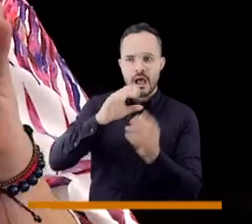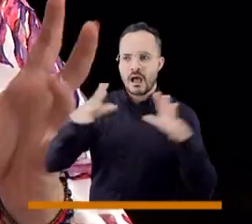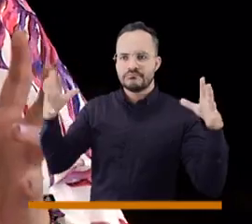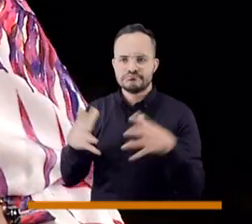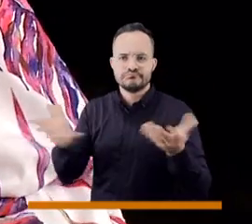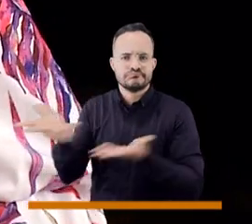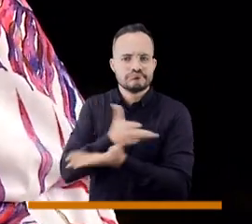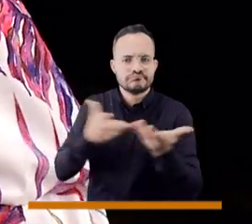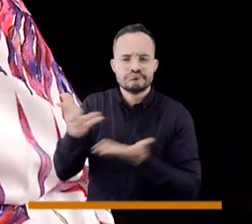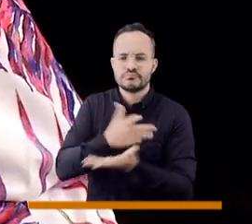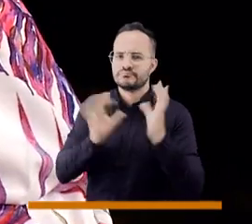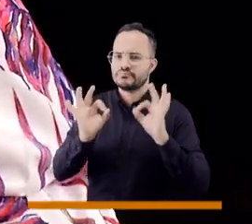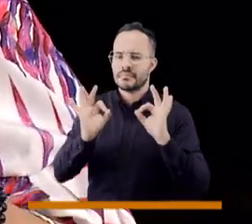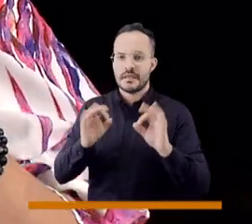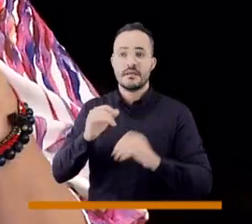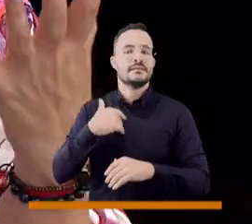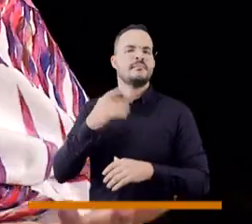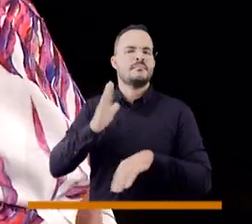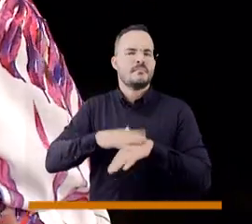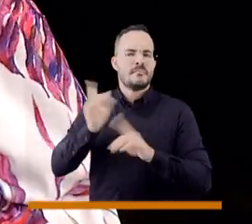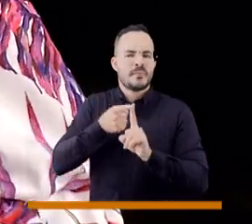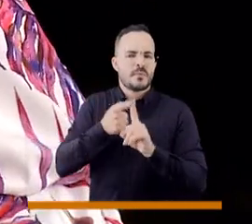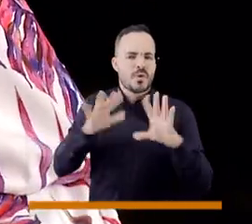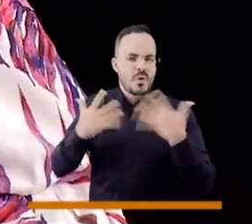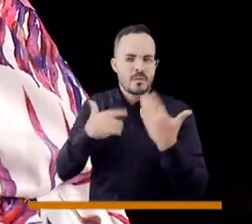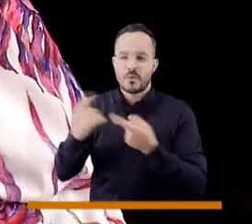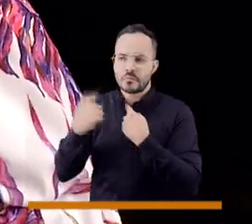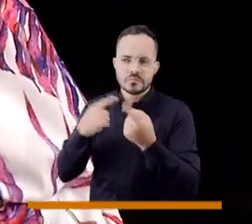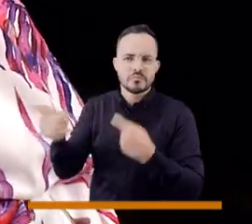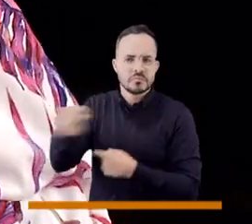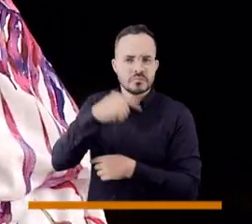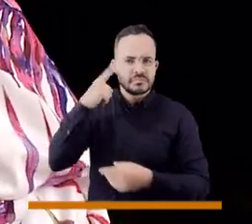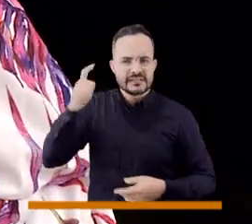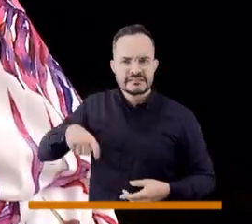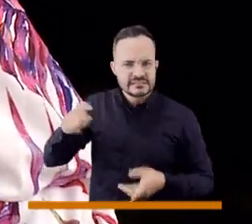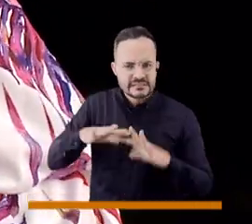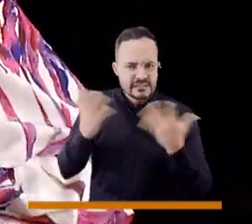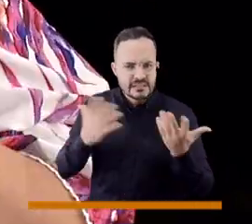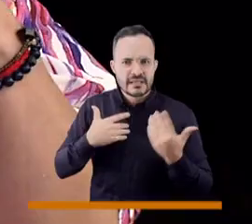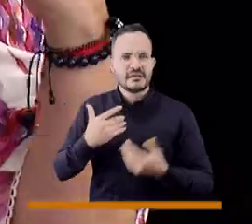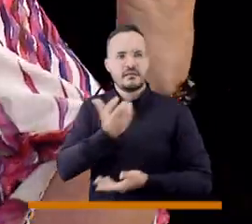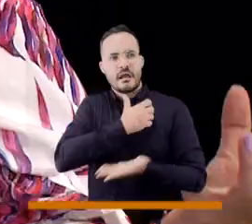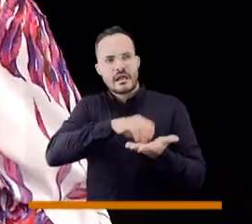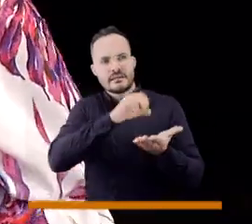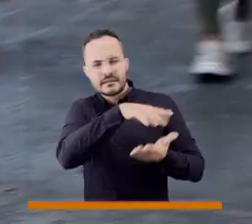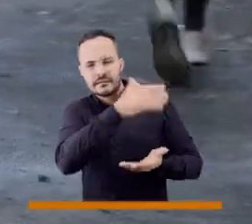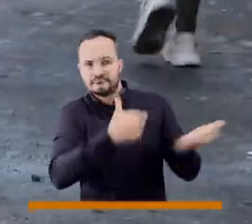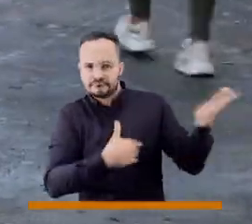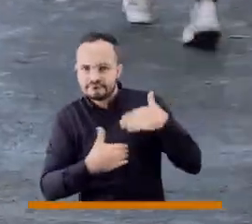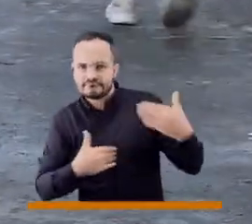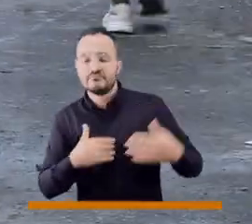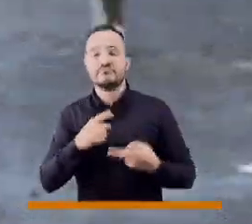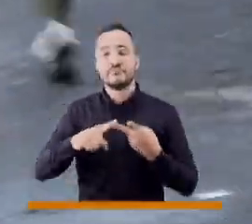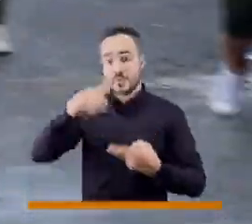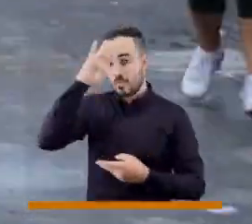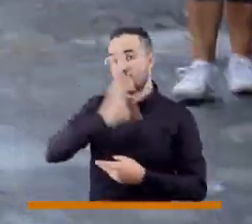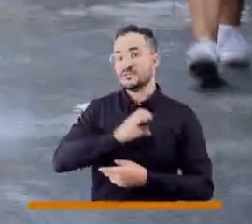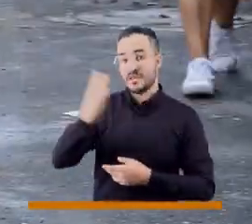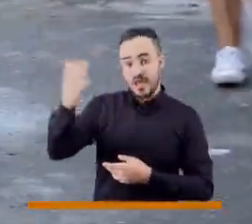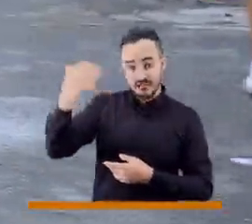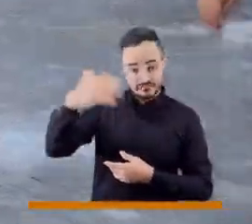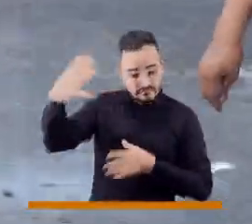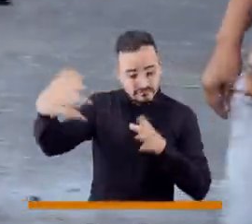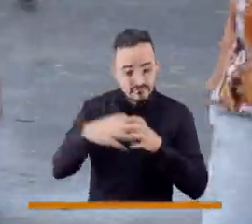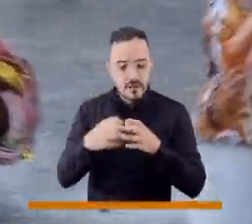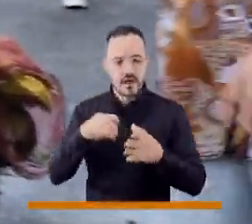y nosotros empezamos a llamar, qué se necesita, convocamos a la administración, convocamos al Ejército, a la policía, que